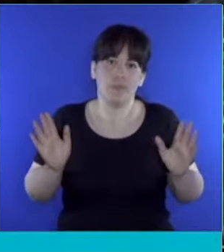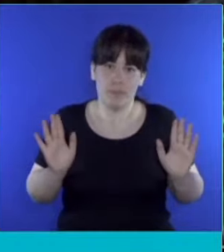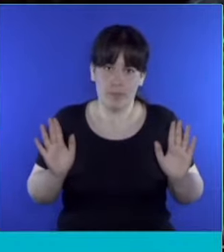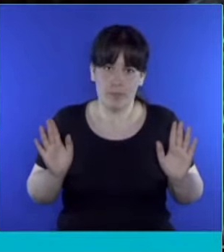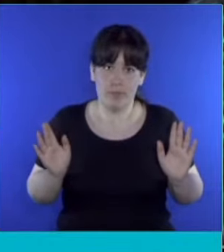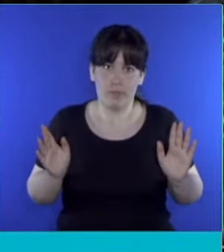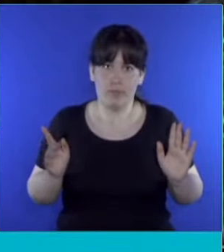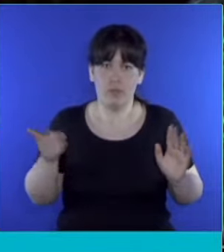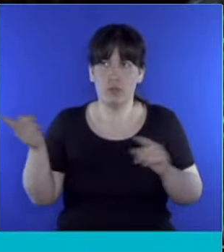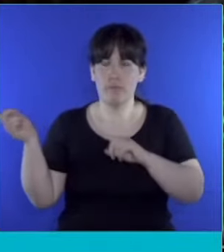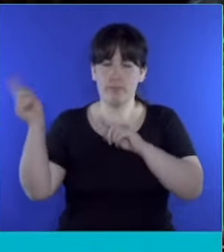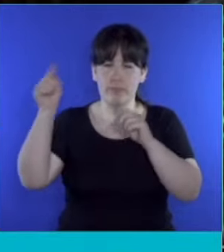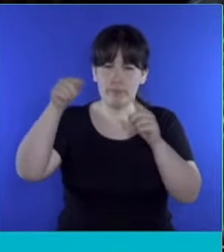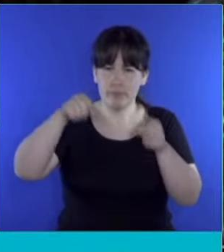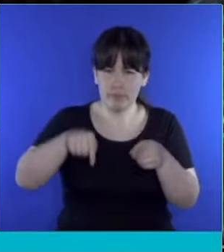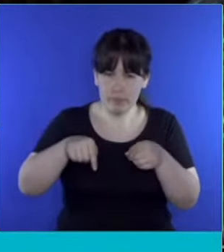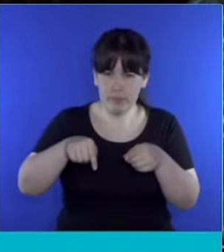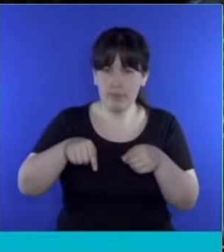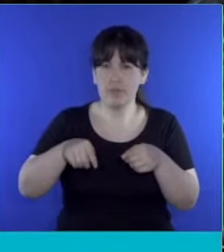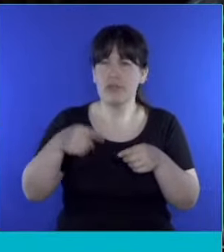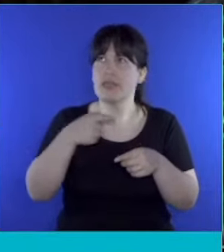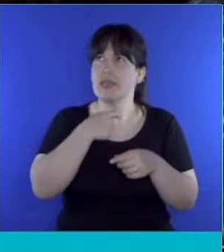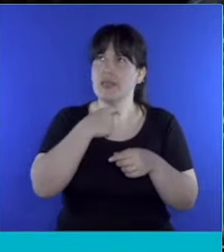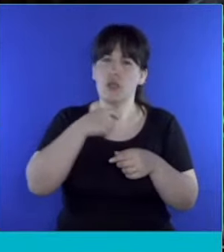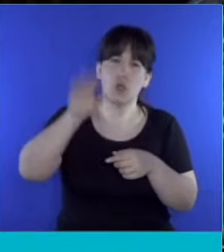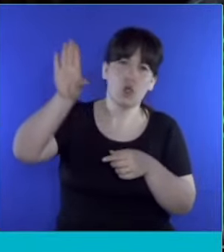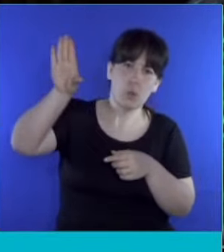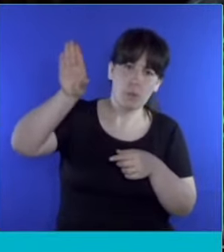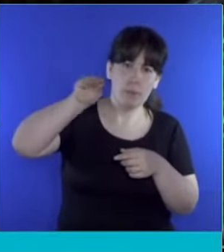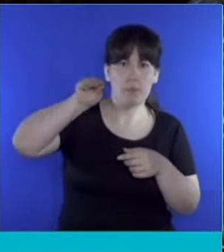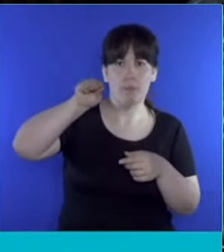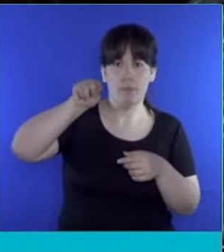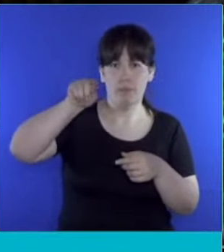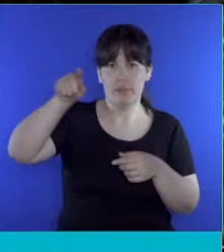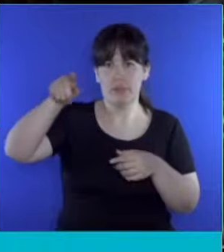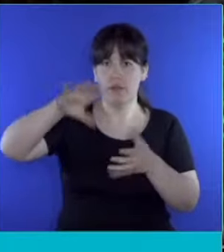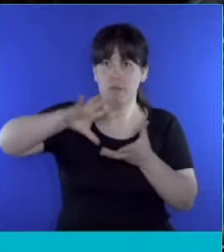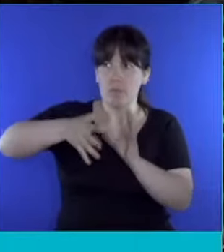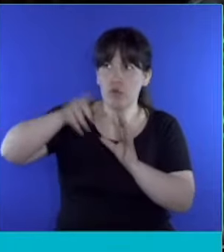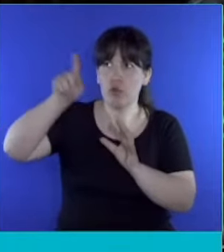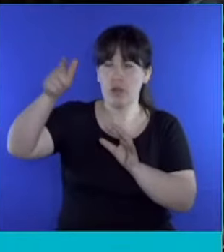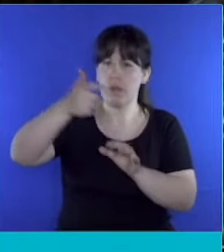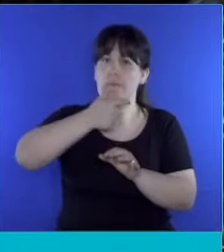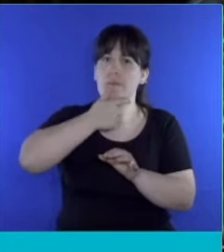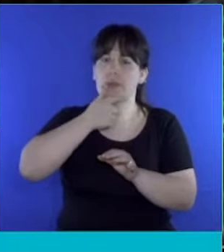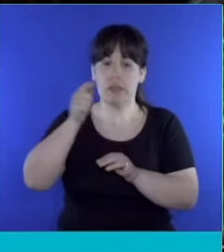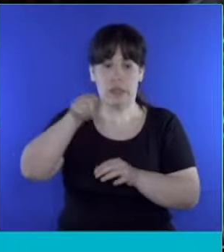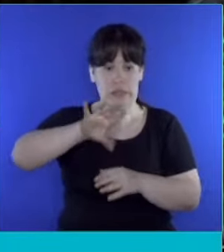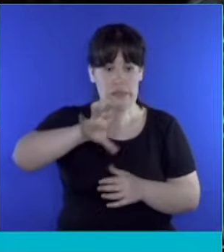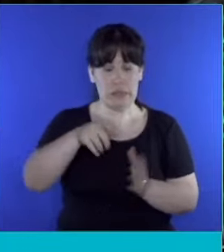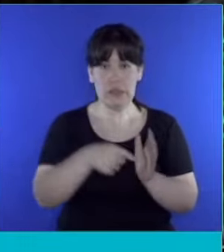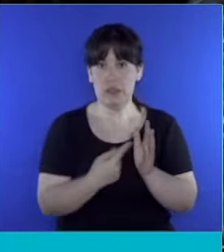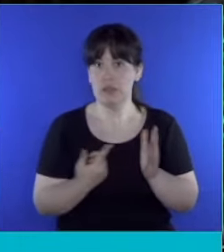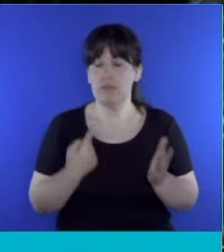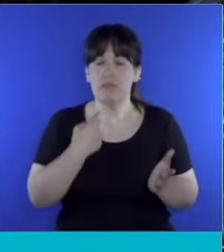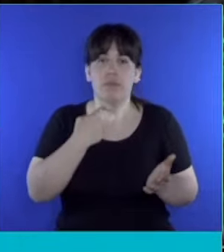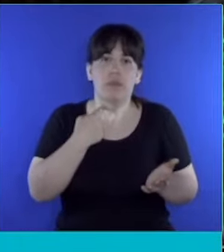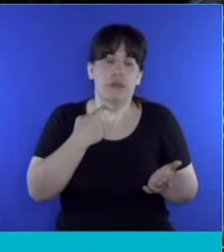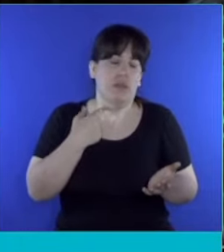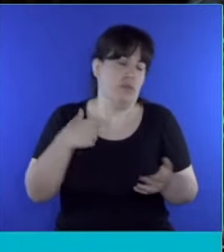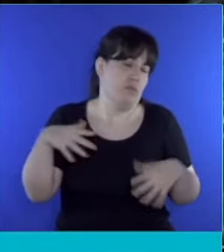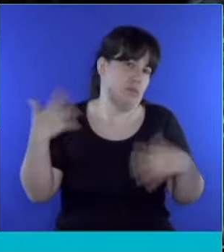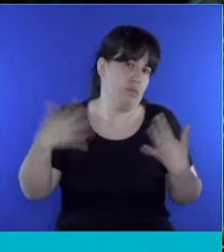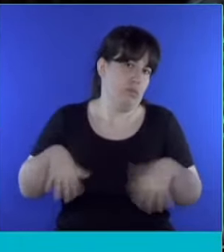Ahora, cuando trasladamos o intentamos transpolar ese modelo de Mendoza al resto de la provincia, nos encontramos con algunos problemas